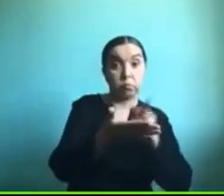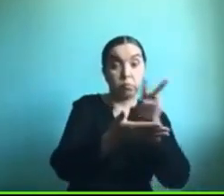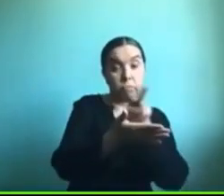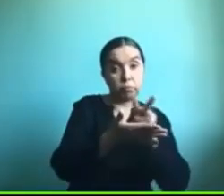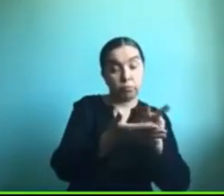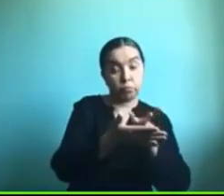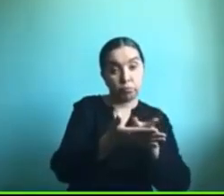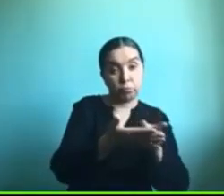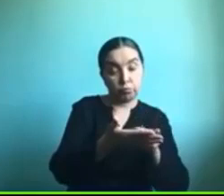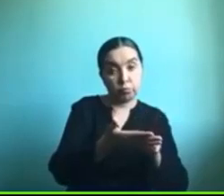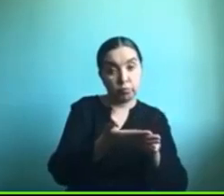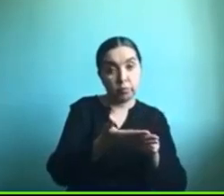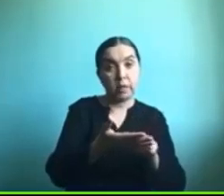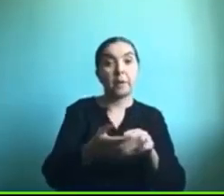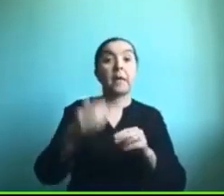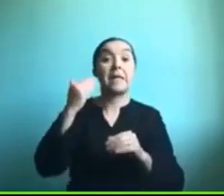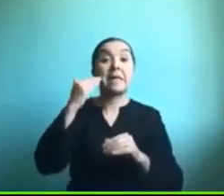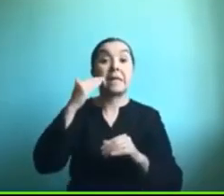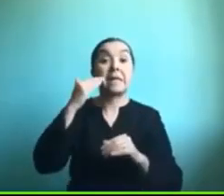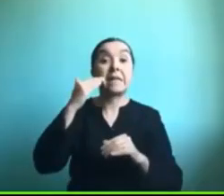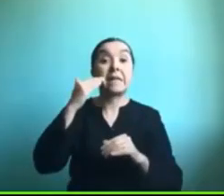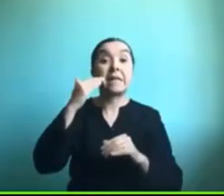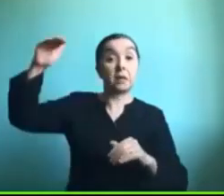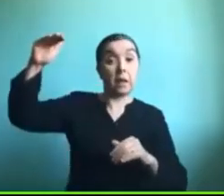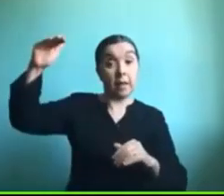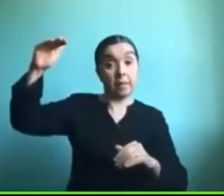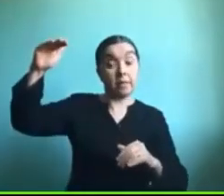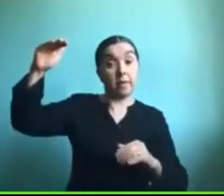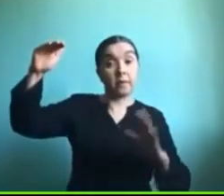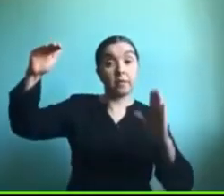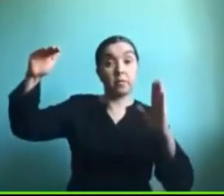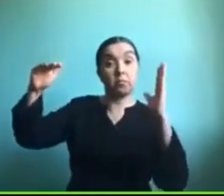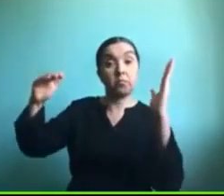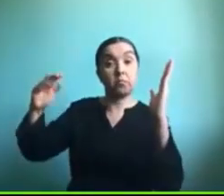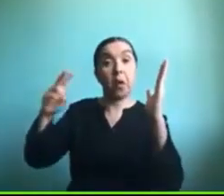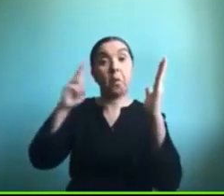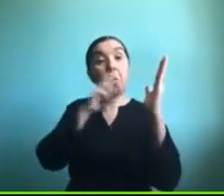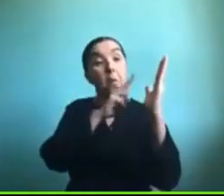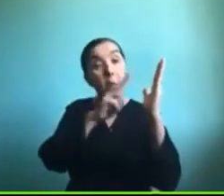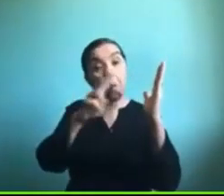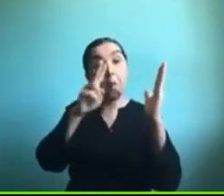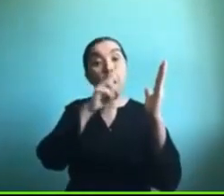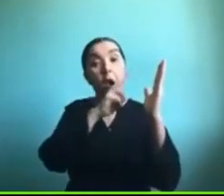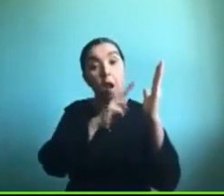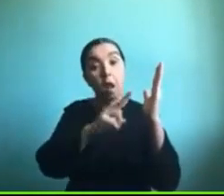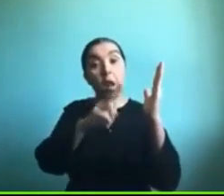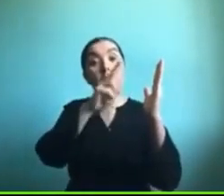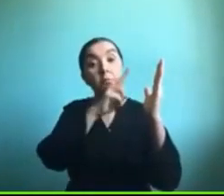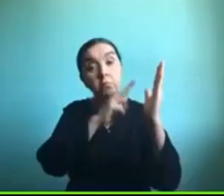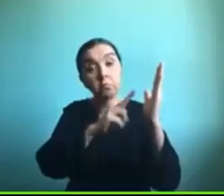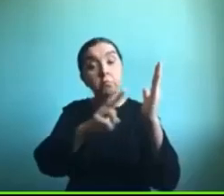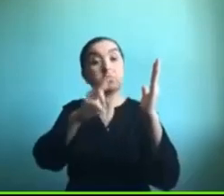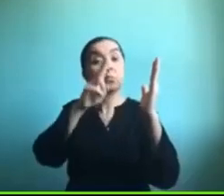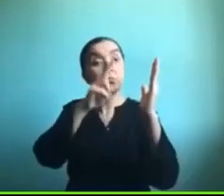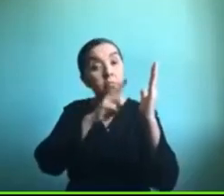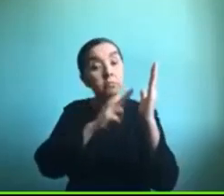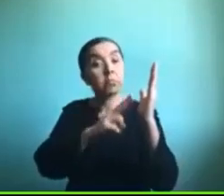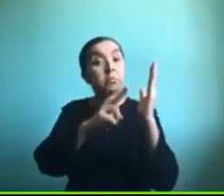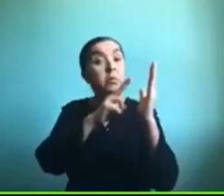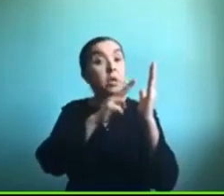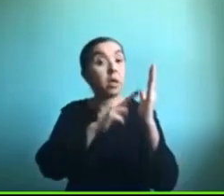medida que en niños más grandes se puede ir trabajando a que el niño vaya aprendiendo a leer y que vaya leyendo ese libro